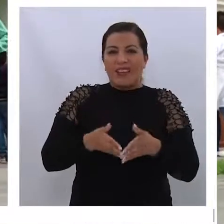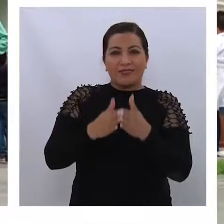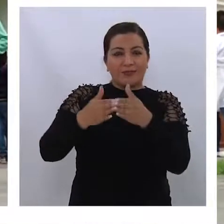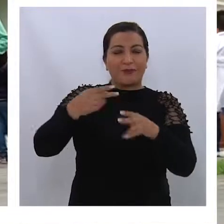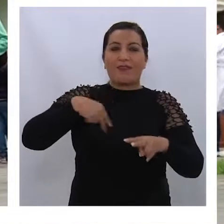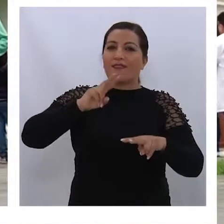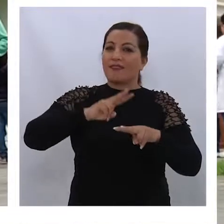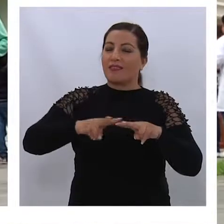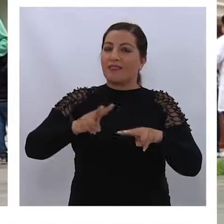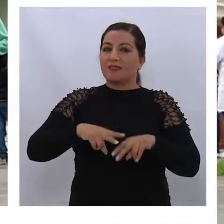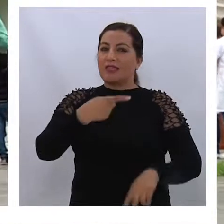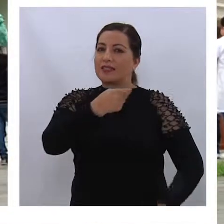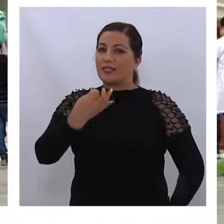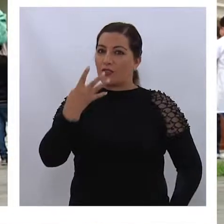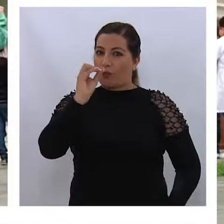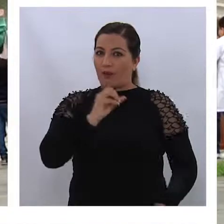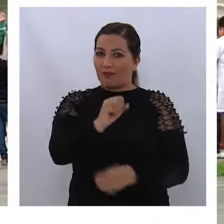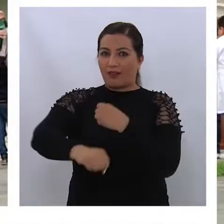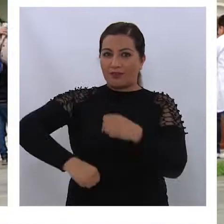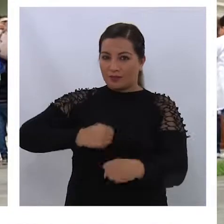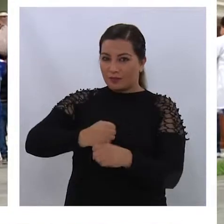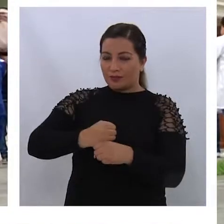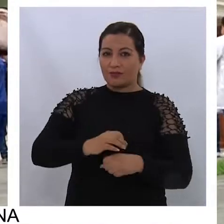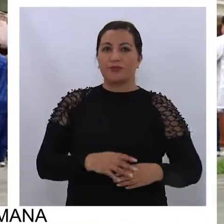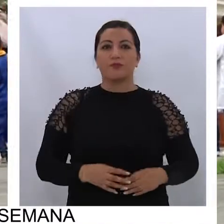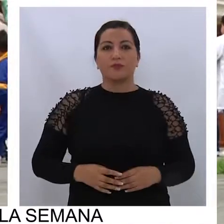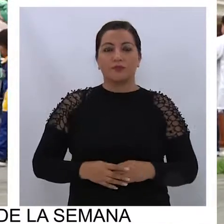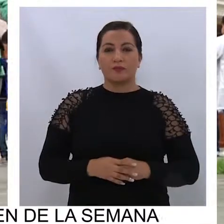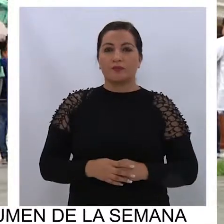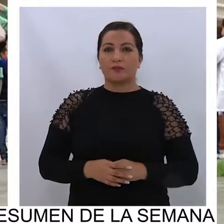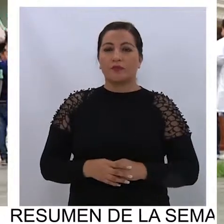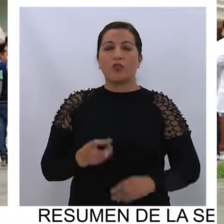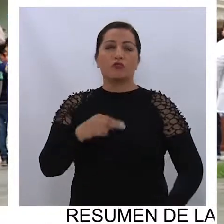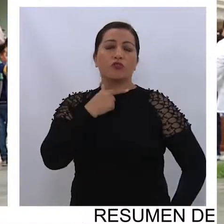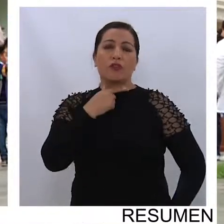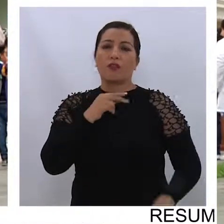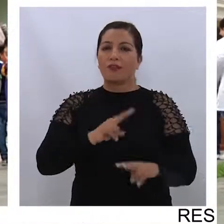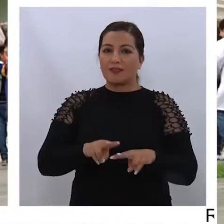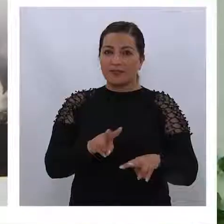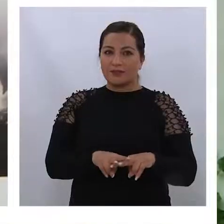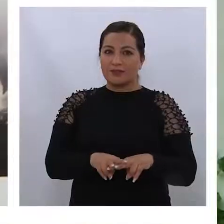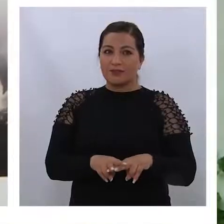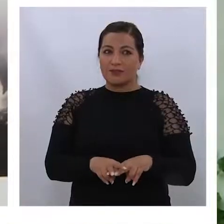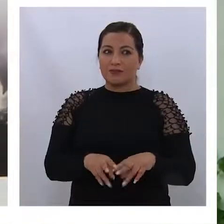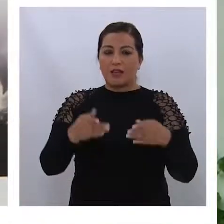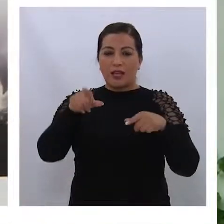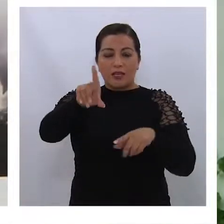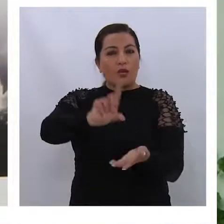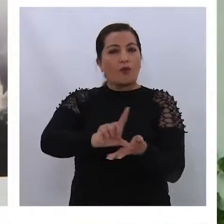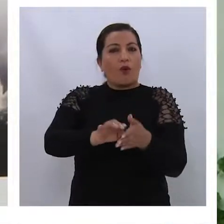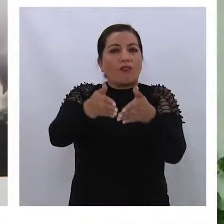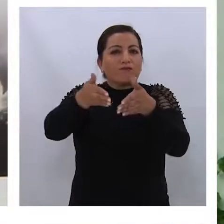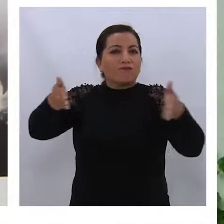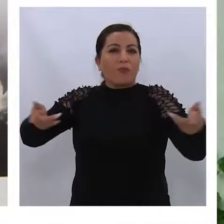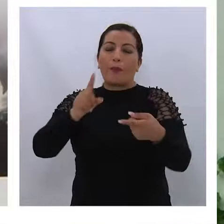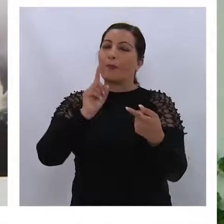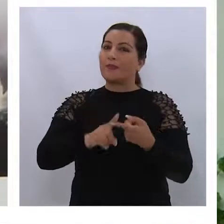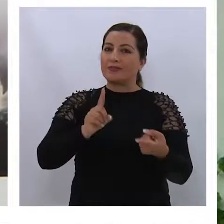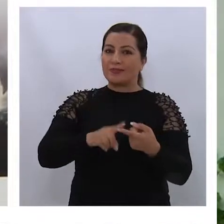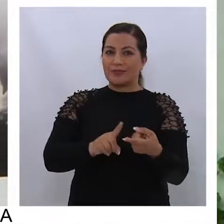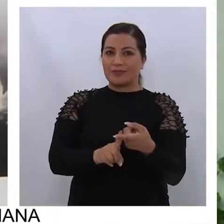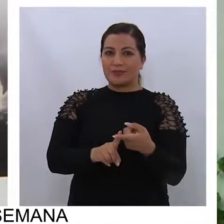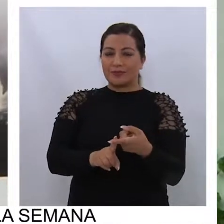que conmemora 140 años. Lo que quisimos hacer era poder abrir el espacio, hacerlo mucho más